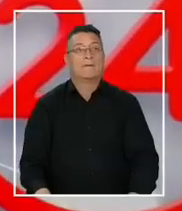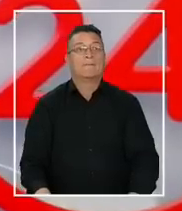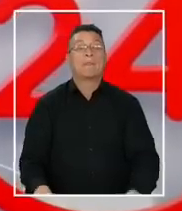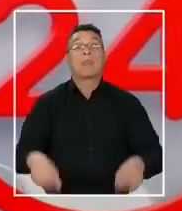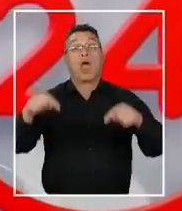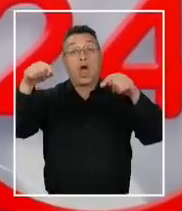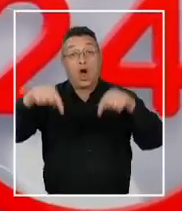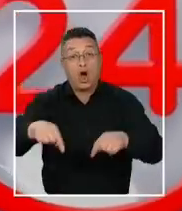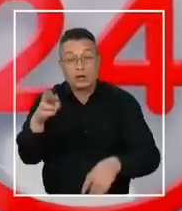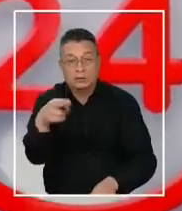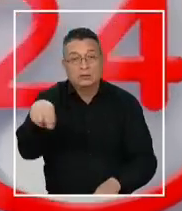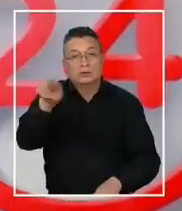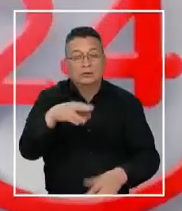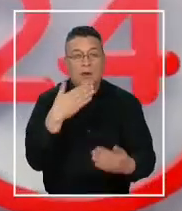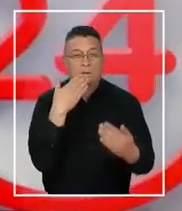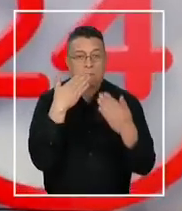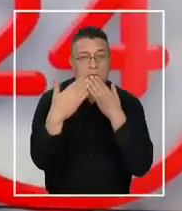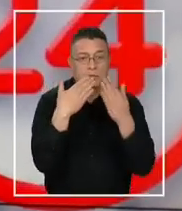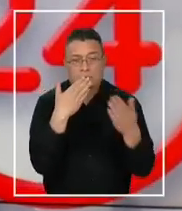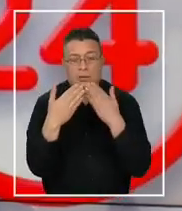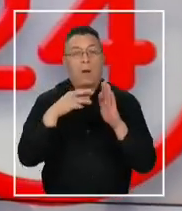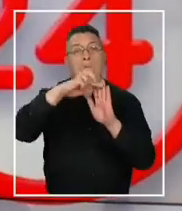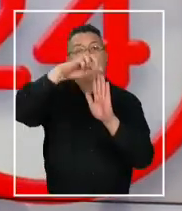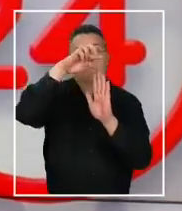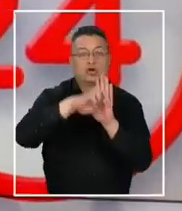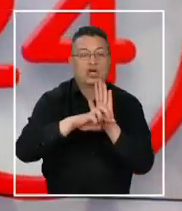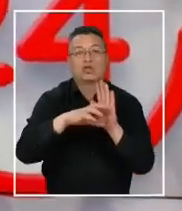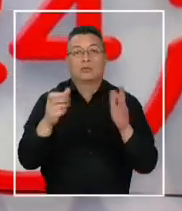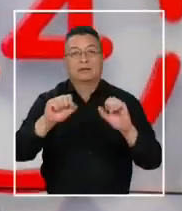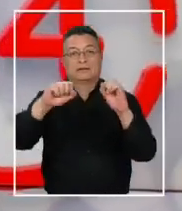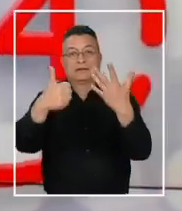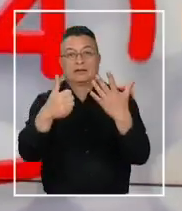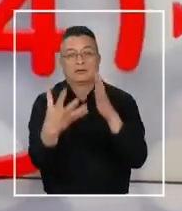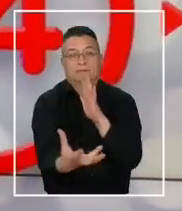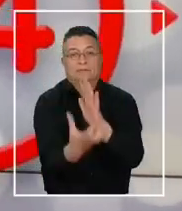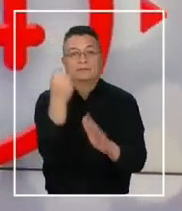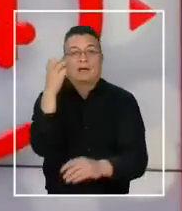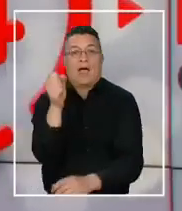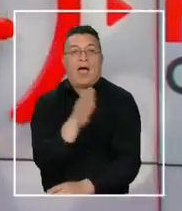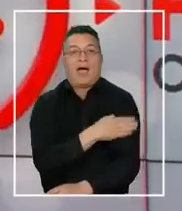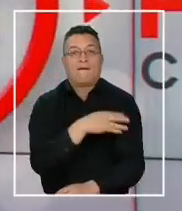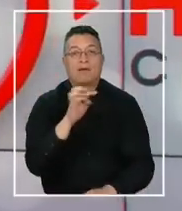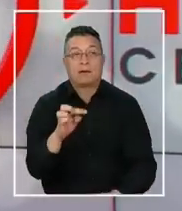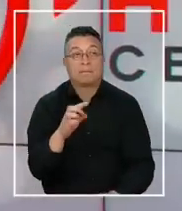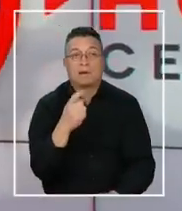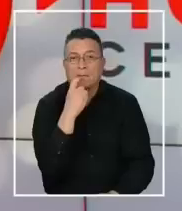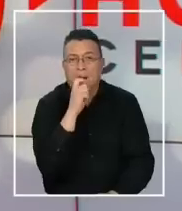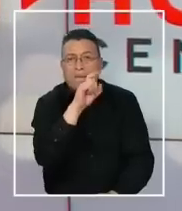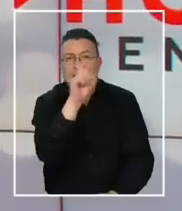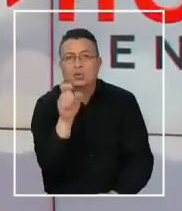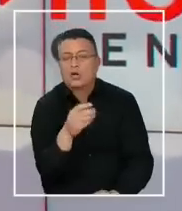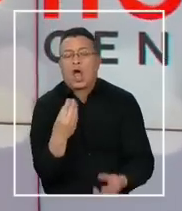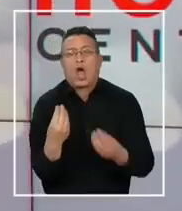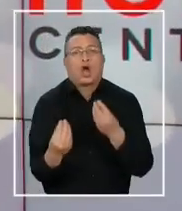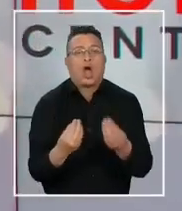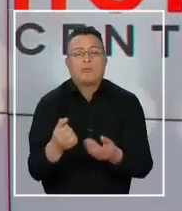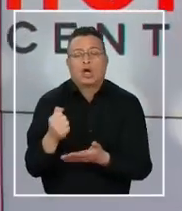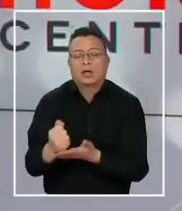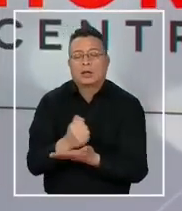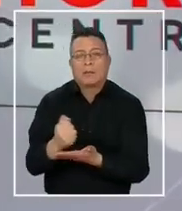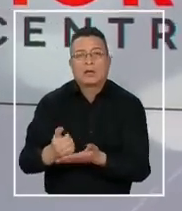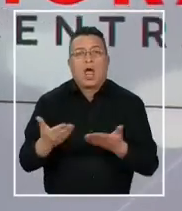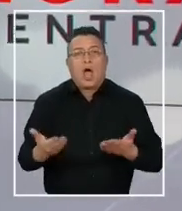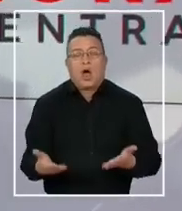Y hoy se retomó la discusión de los proyectos sobre sexto retiro. Bueno, la pregunta es, ¿en qué pie está la tramitación de estas